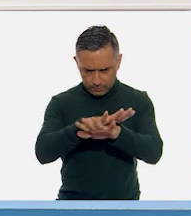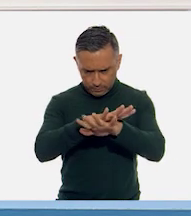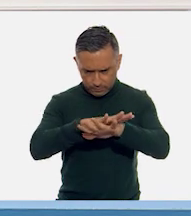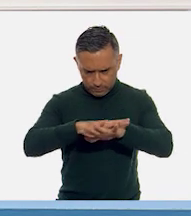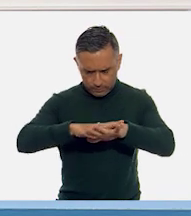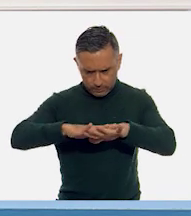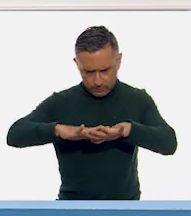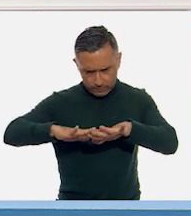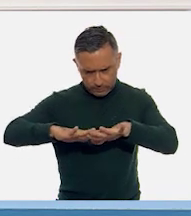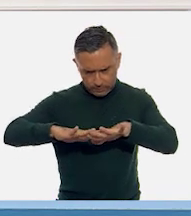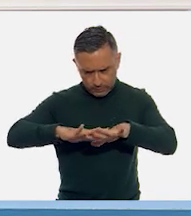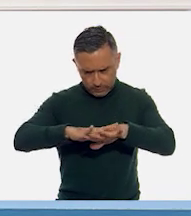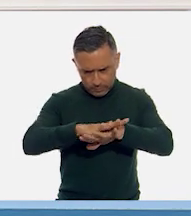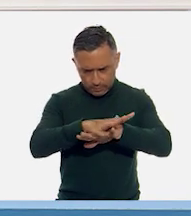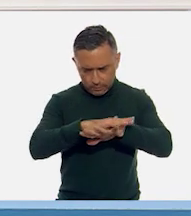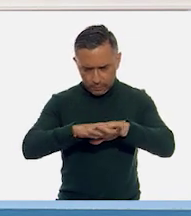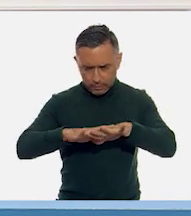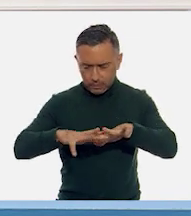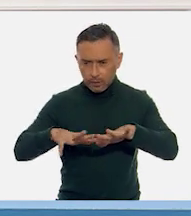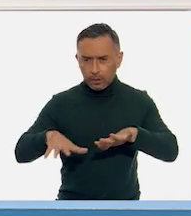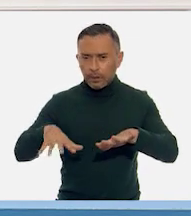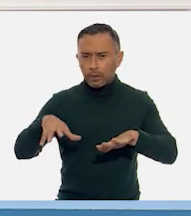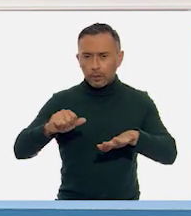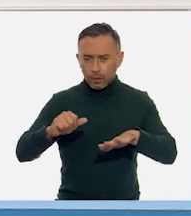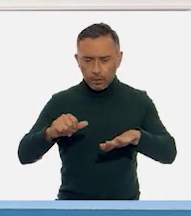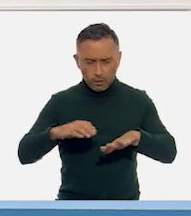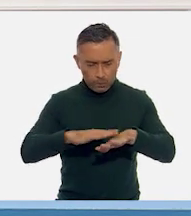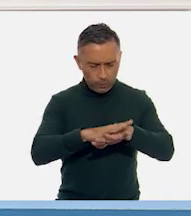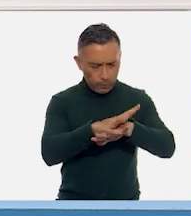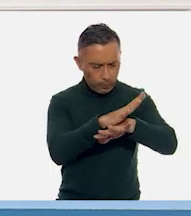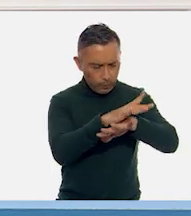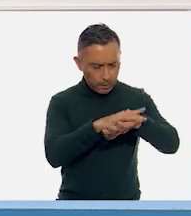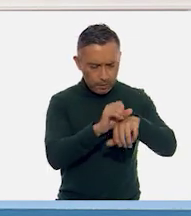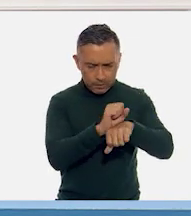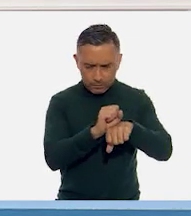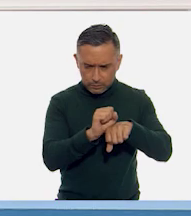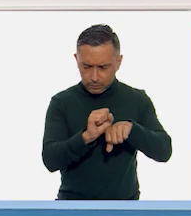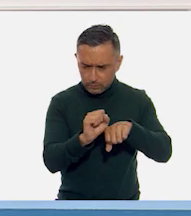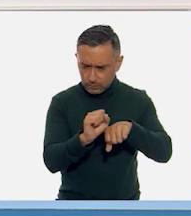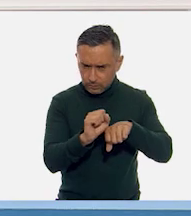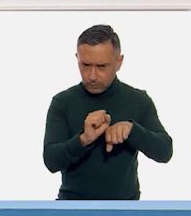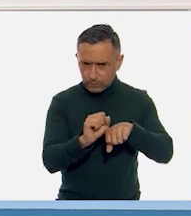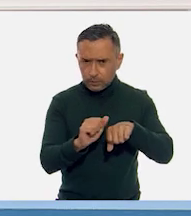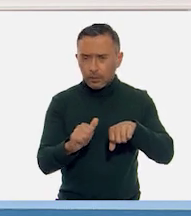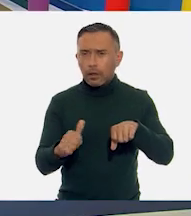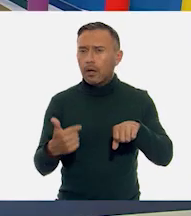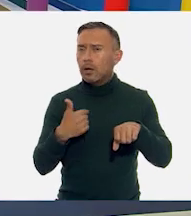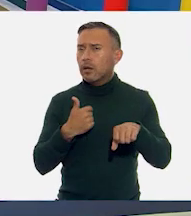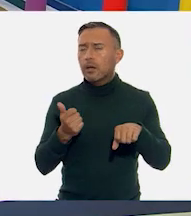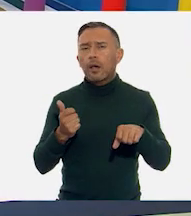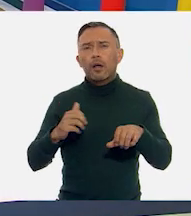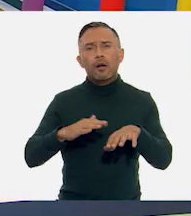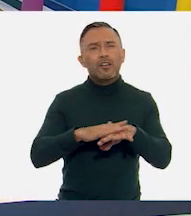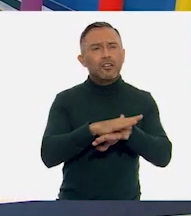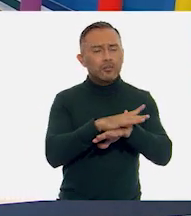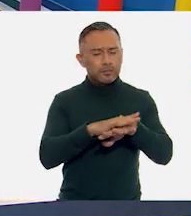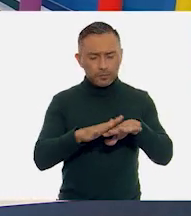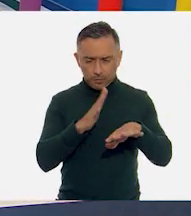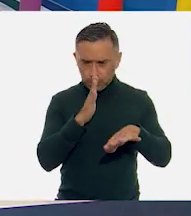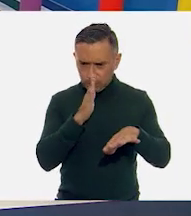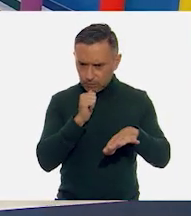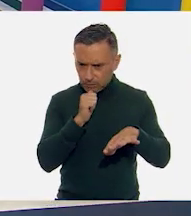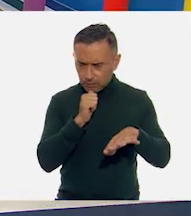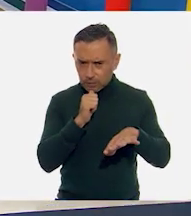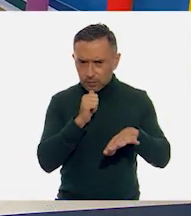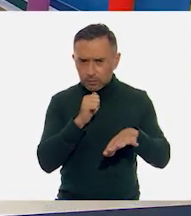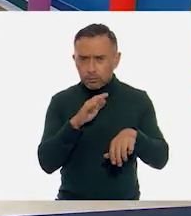sencilla. El agua no puede formarse la orilla. Y por qué